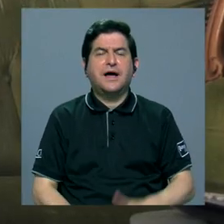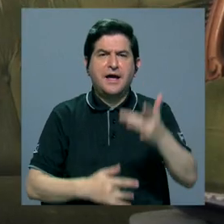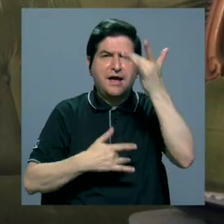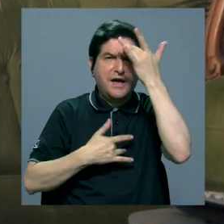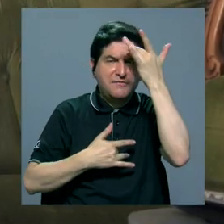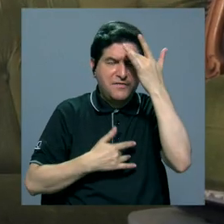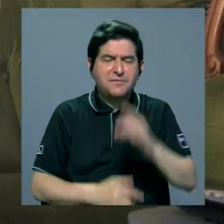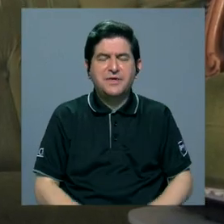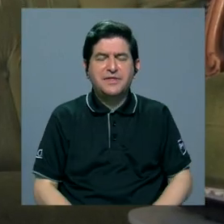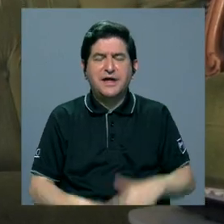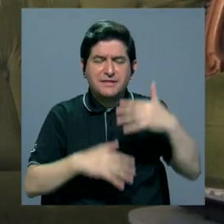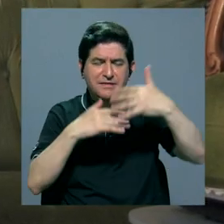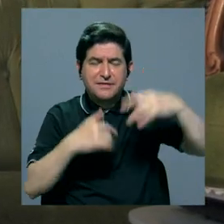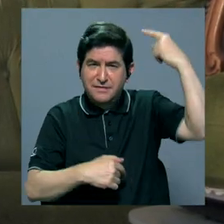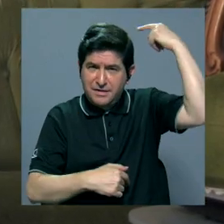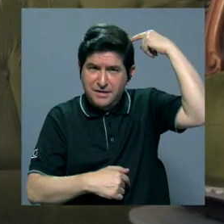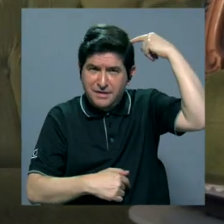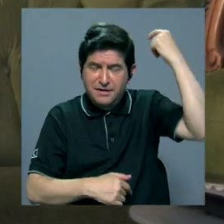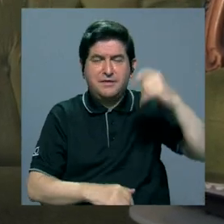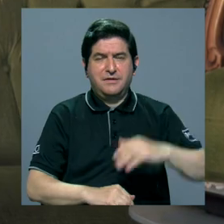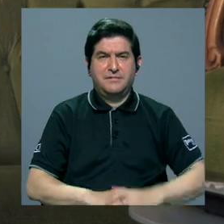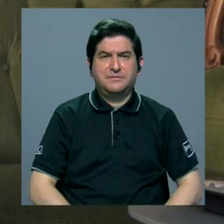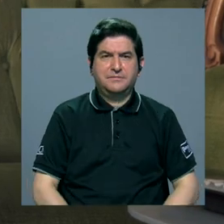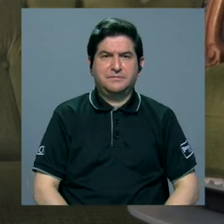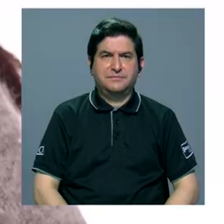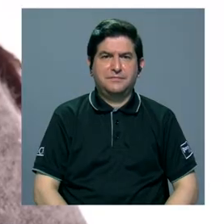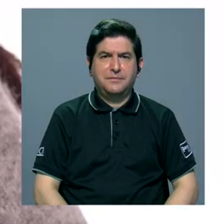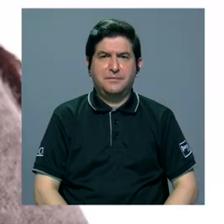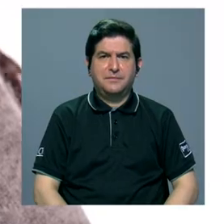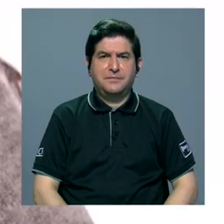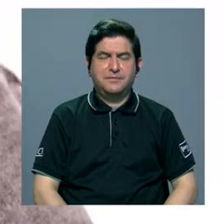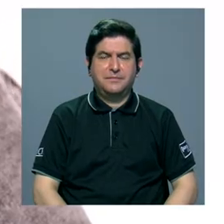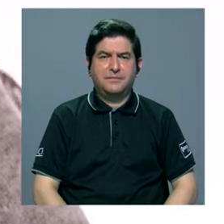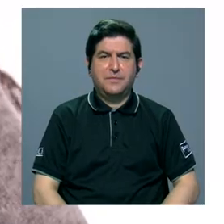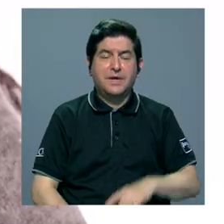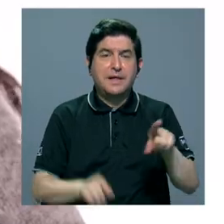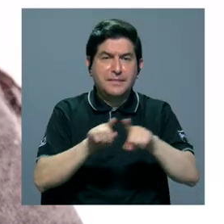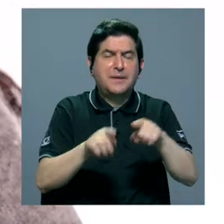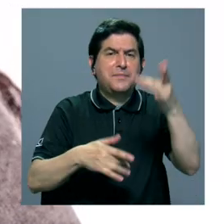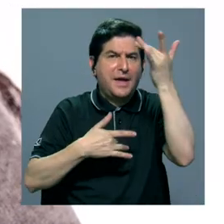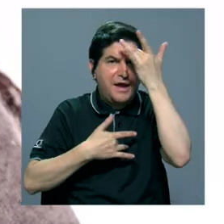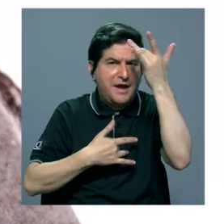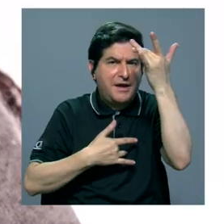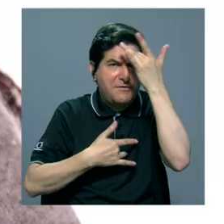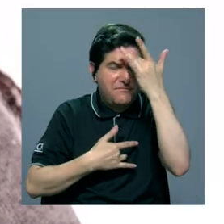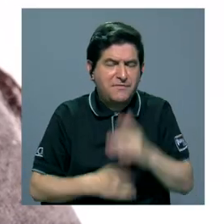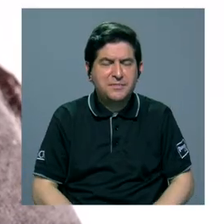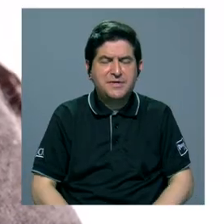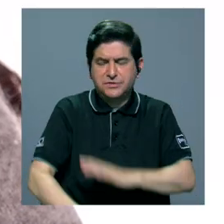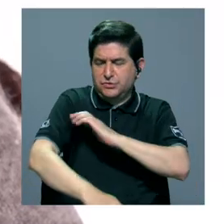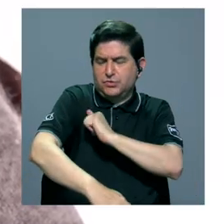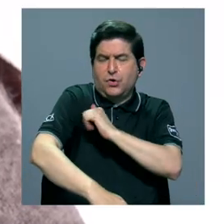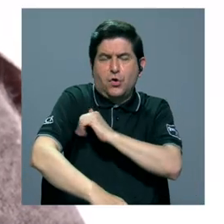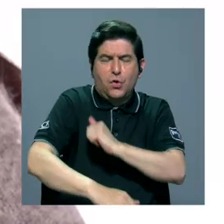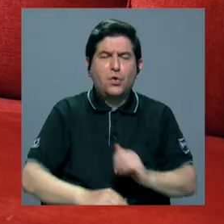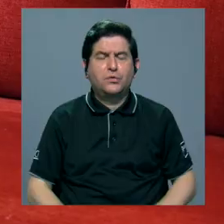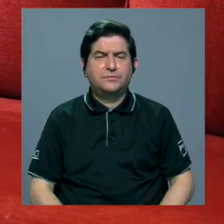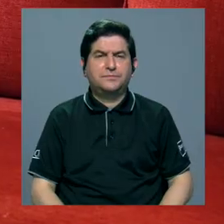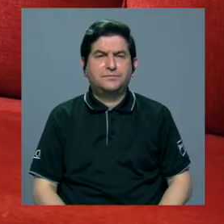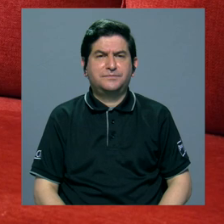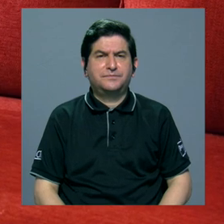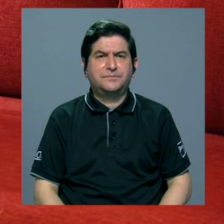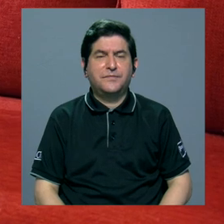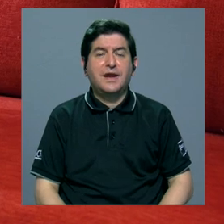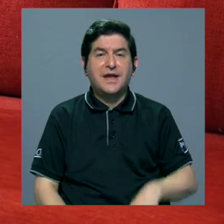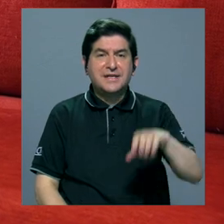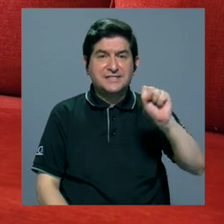enfermedad cerebrovascular, la isquemia a nivel cardíaco, una enfermedad hipertensiva cardíaca. De acuerdo